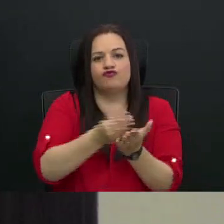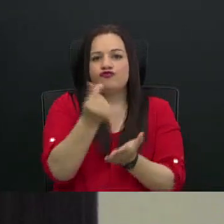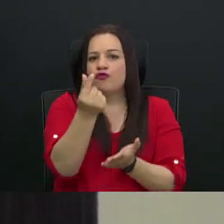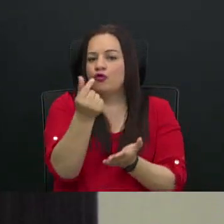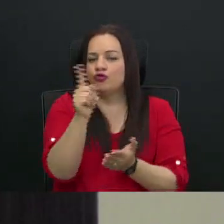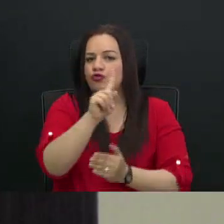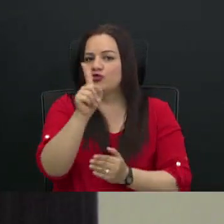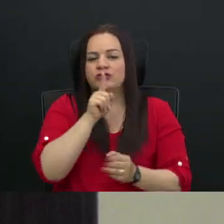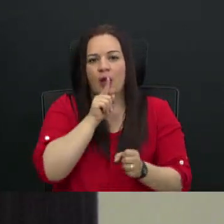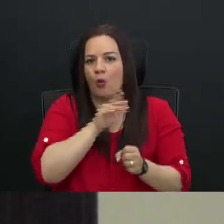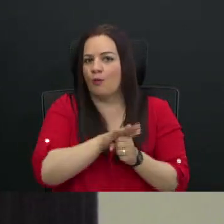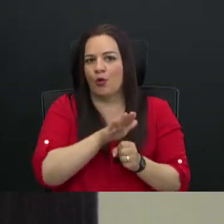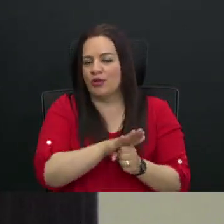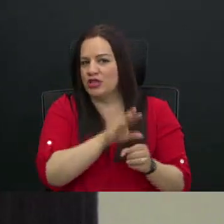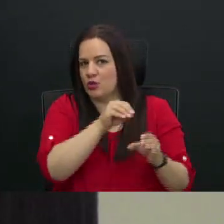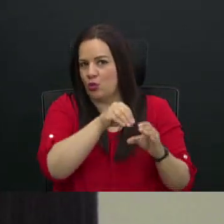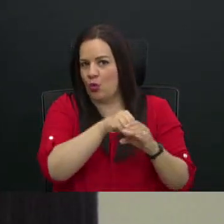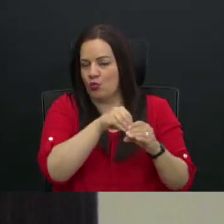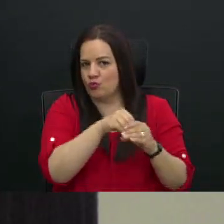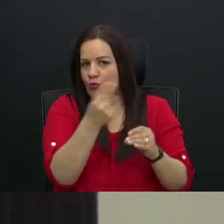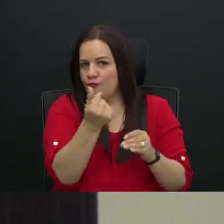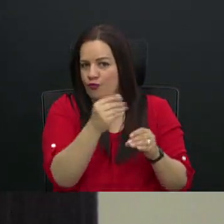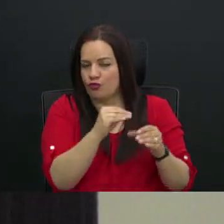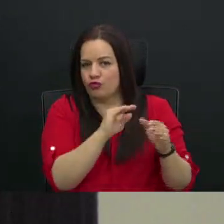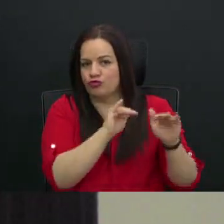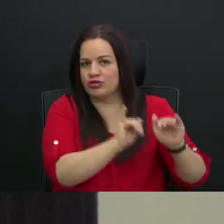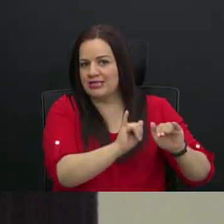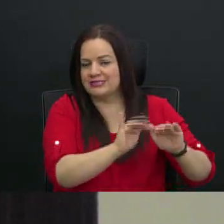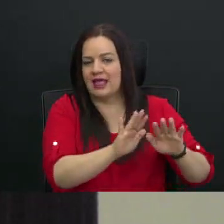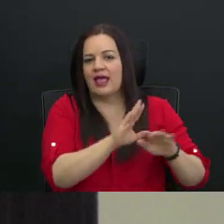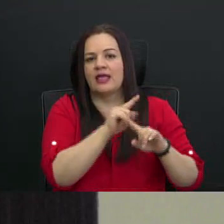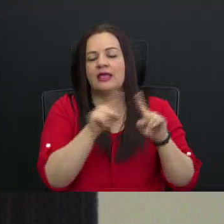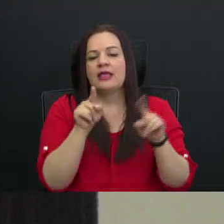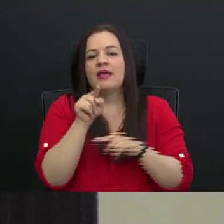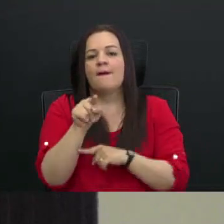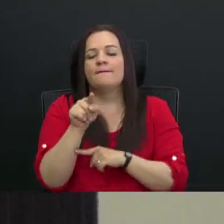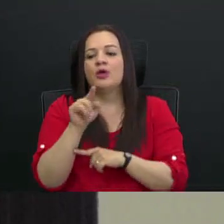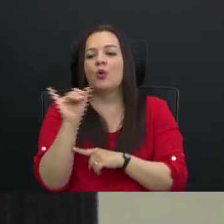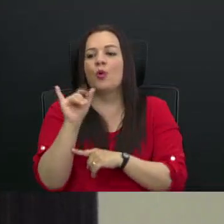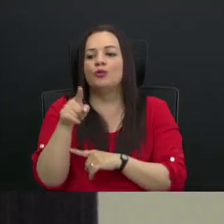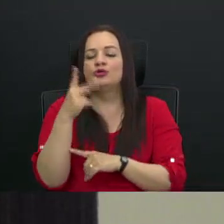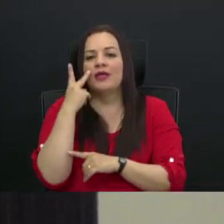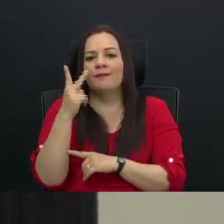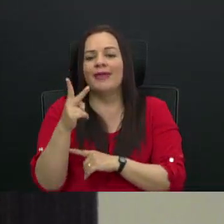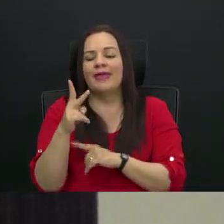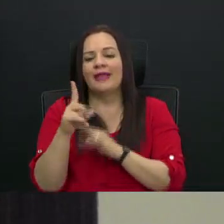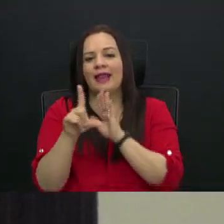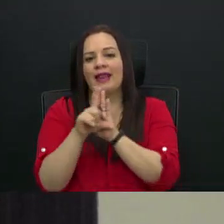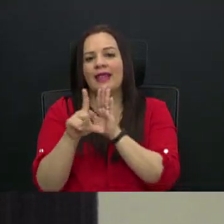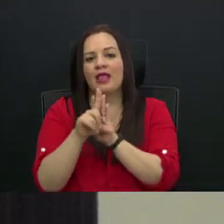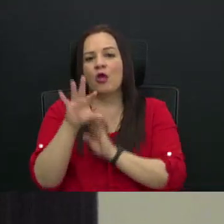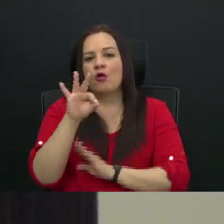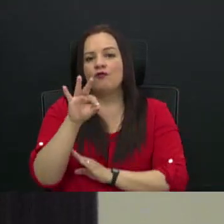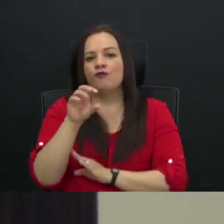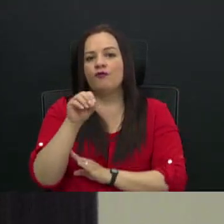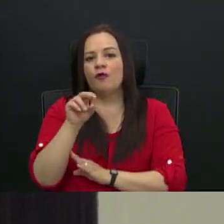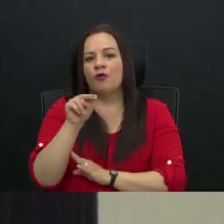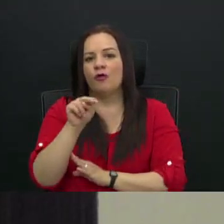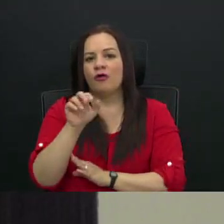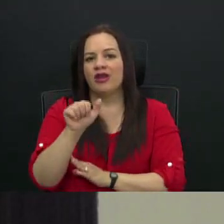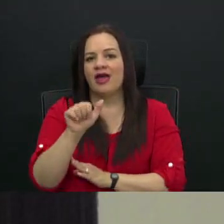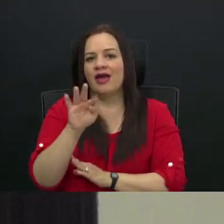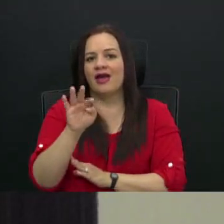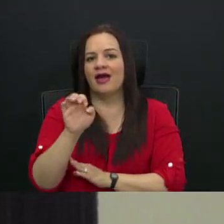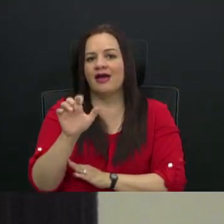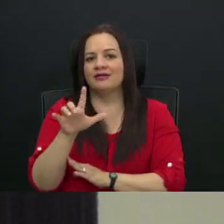comprometido, son fondos que en el caso de, como ustedes verán en la ley, FONATEL han estado ociosos